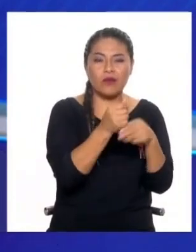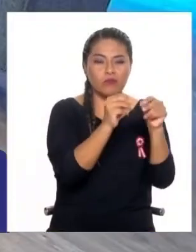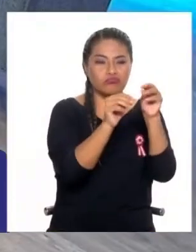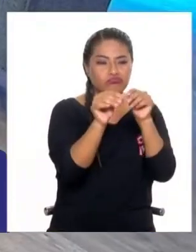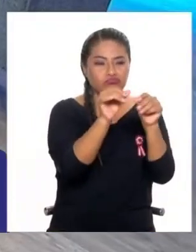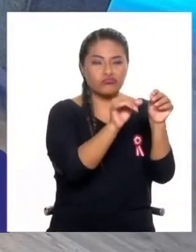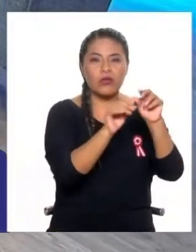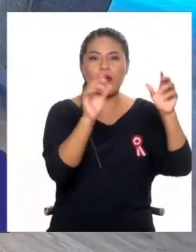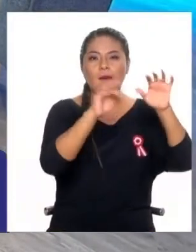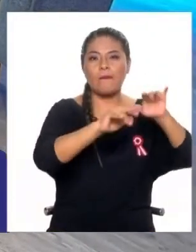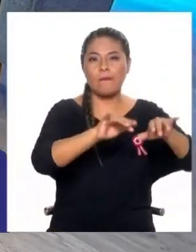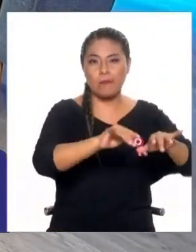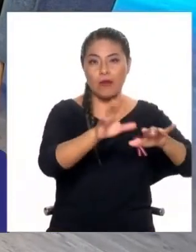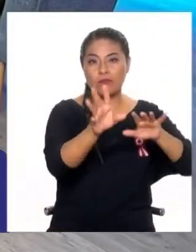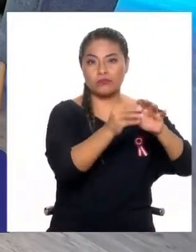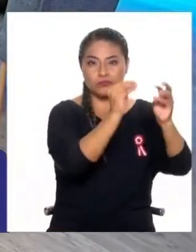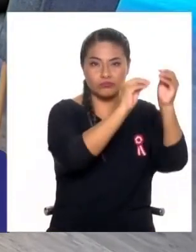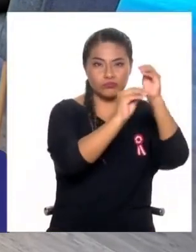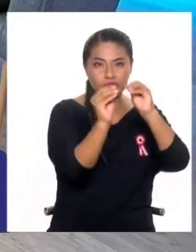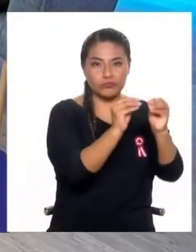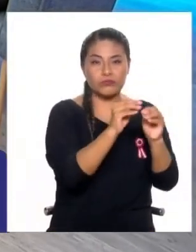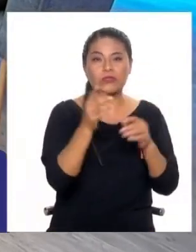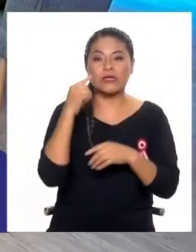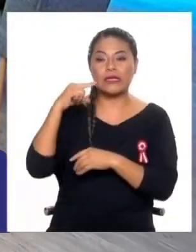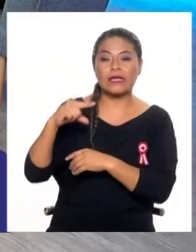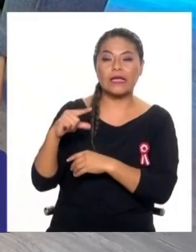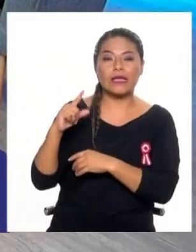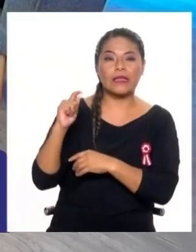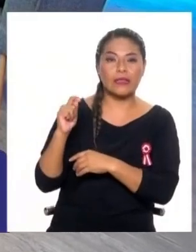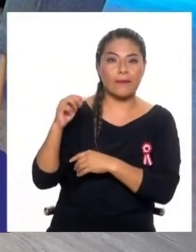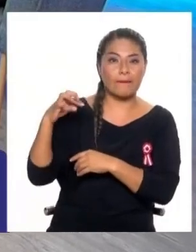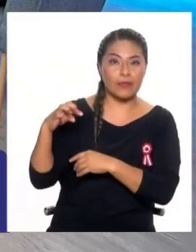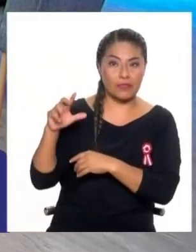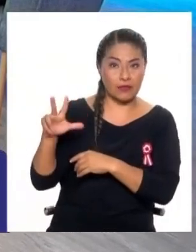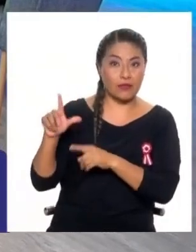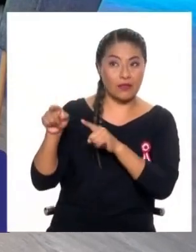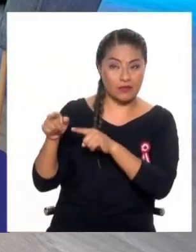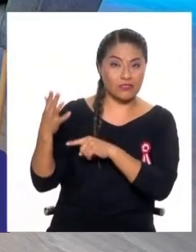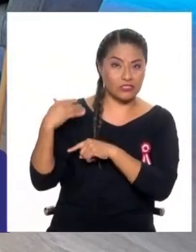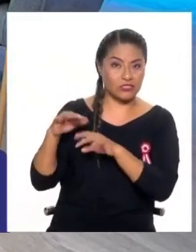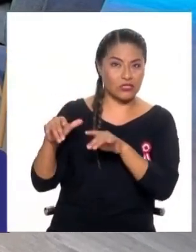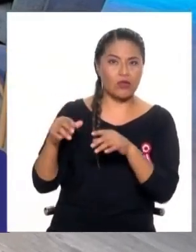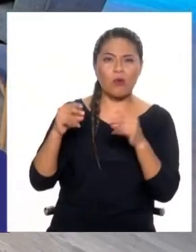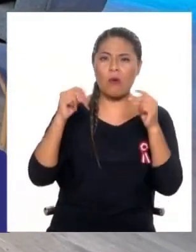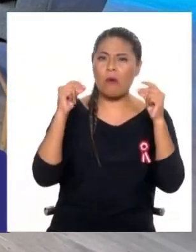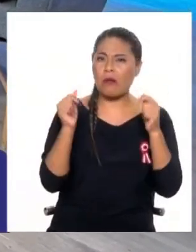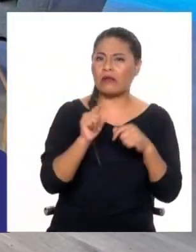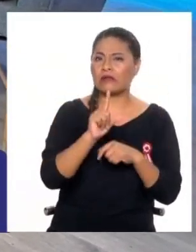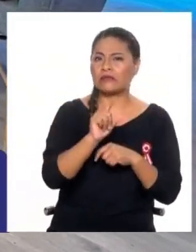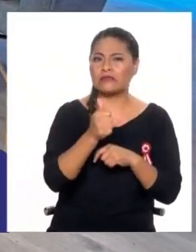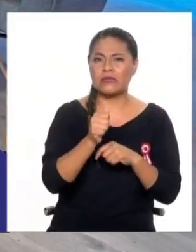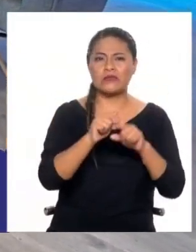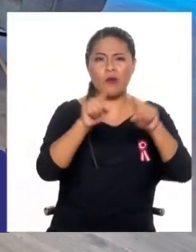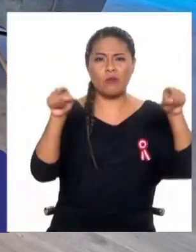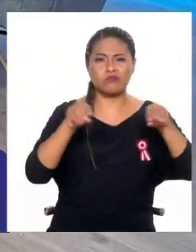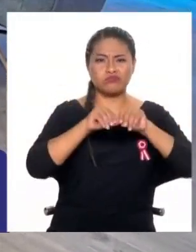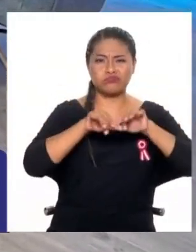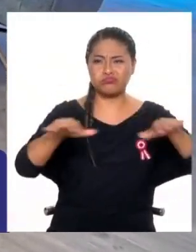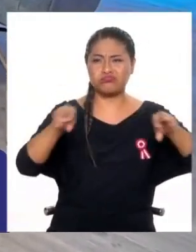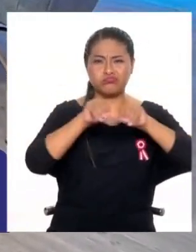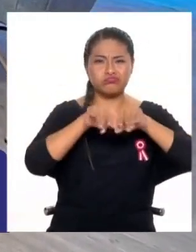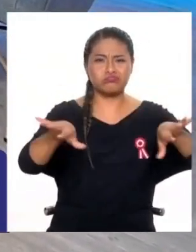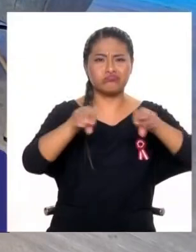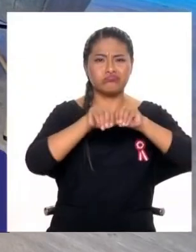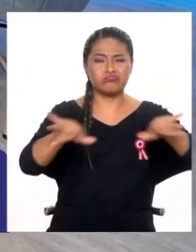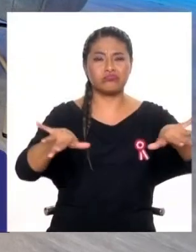combinadas, porque estos chat GPT, por ejemplo, pueden correr en diez o en cien o en mil máquinas. Entonces, lo que te está